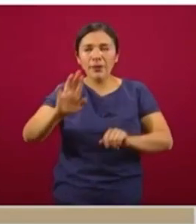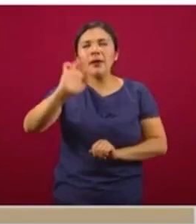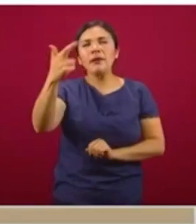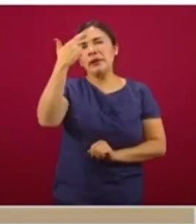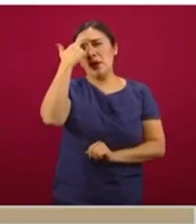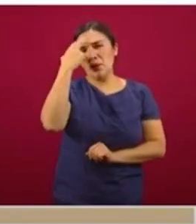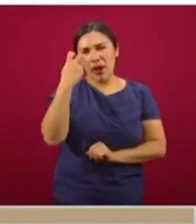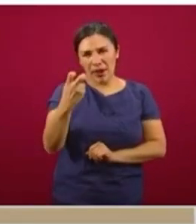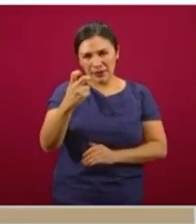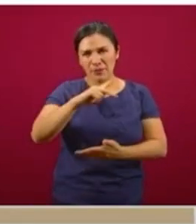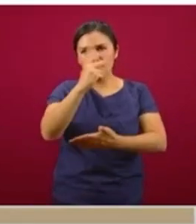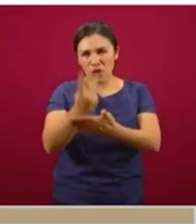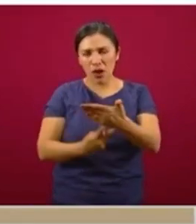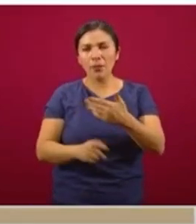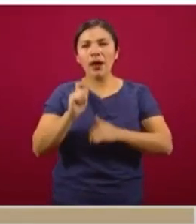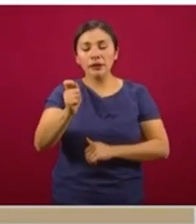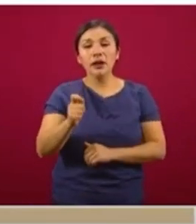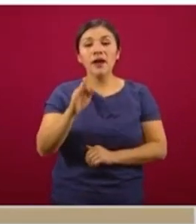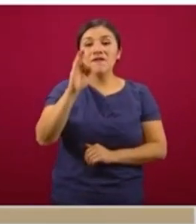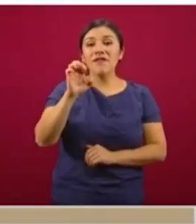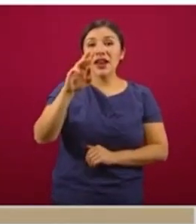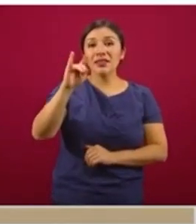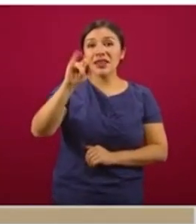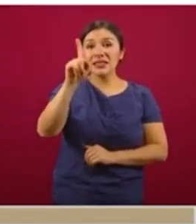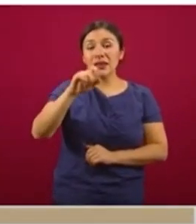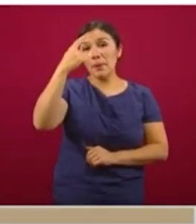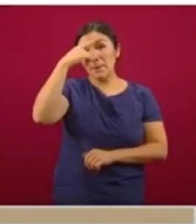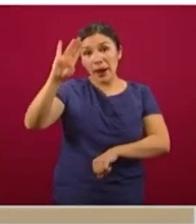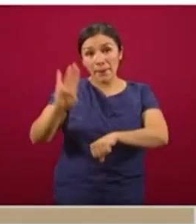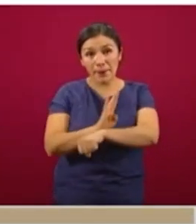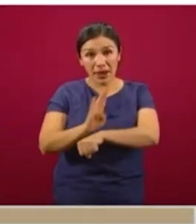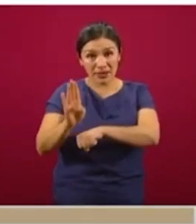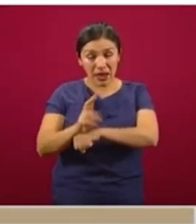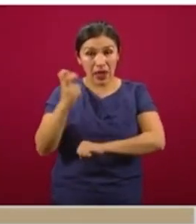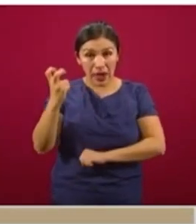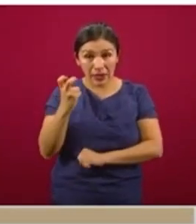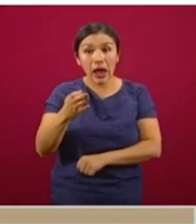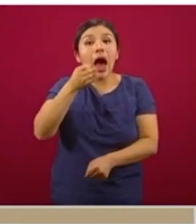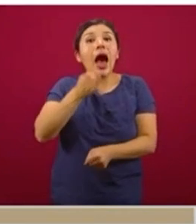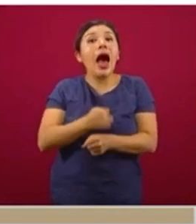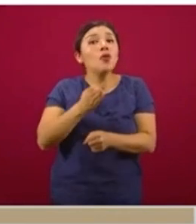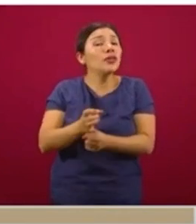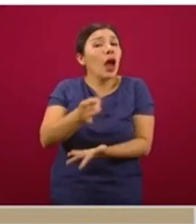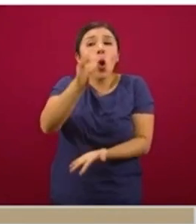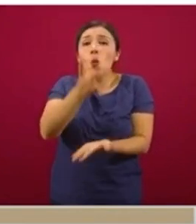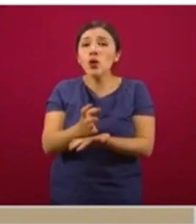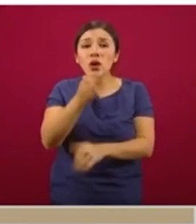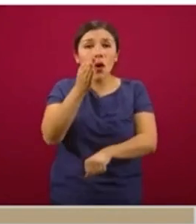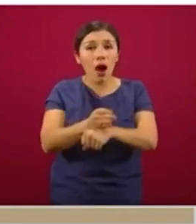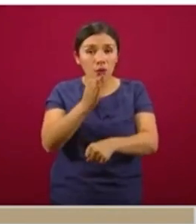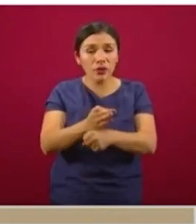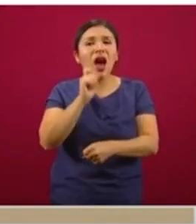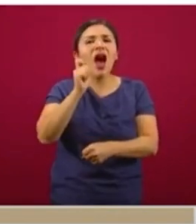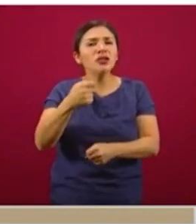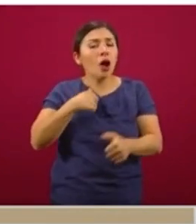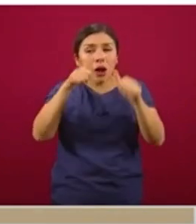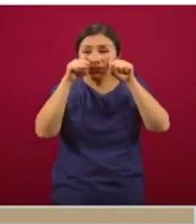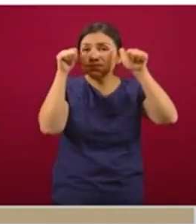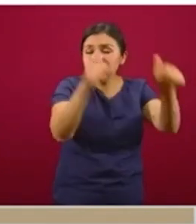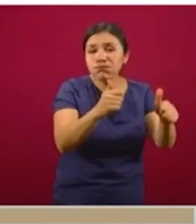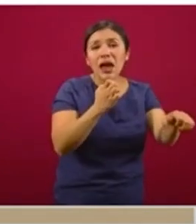En el programa de fertilizantes para el bienestar, por el momento y sólo por el momento nos estamos enfocando en el estado de Guerrero.